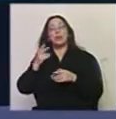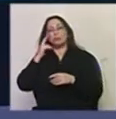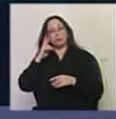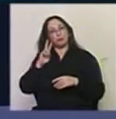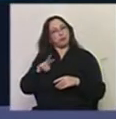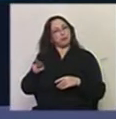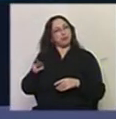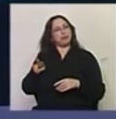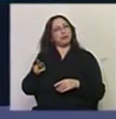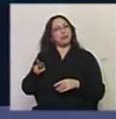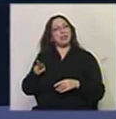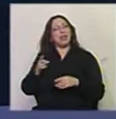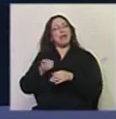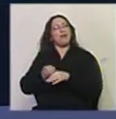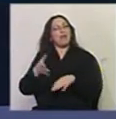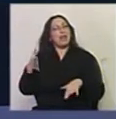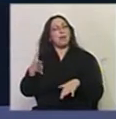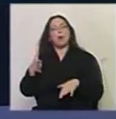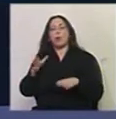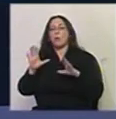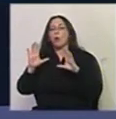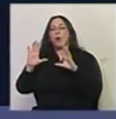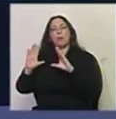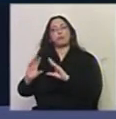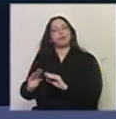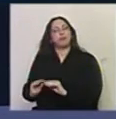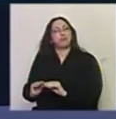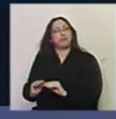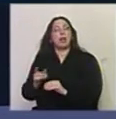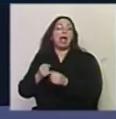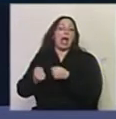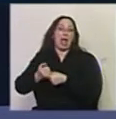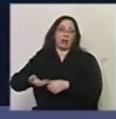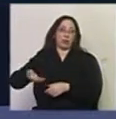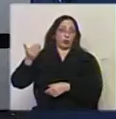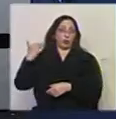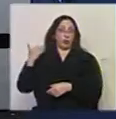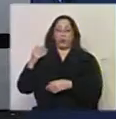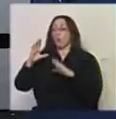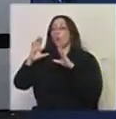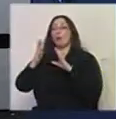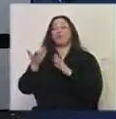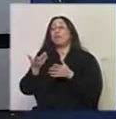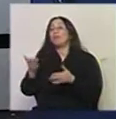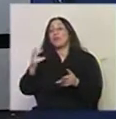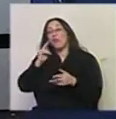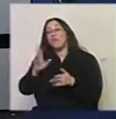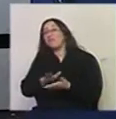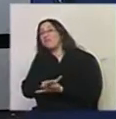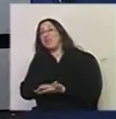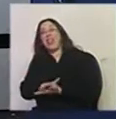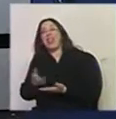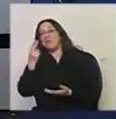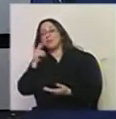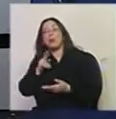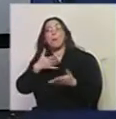observábamos como que el fenómeno estaba muy apagado. Te estoy hablando de hace muchos años atrás. Muy apagado. Uno no veía